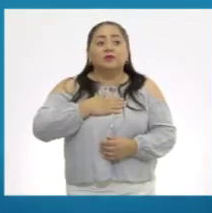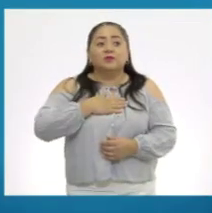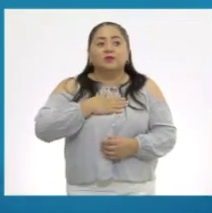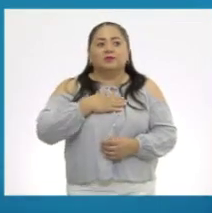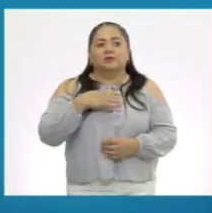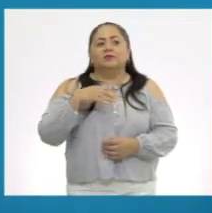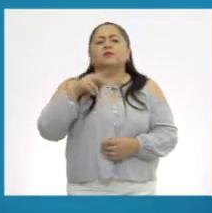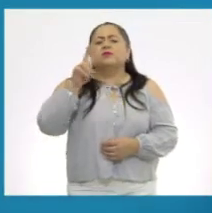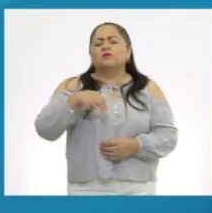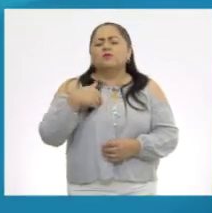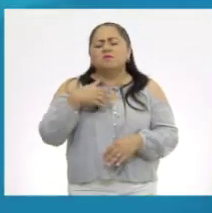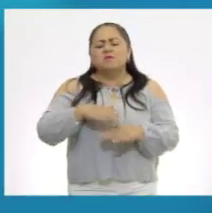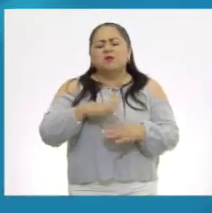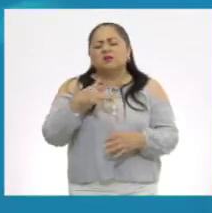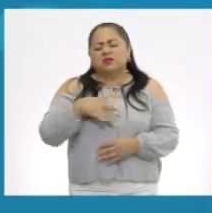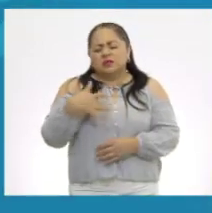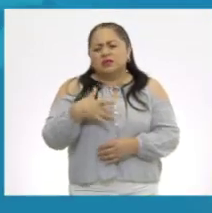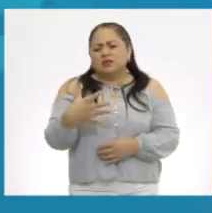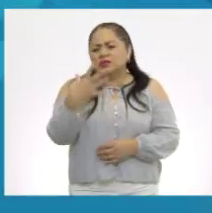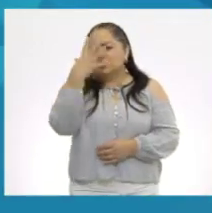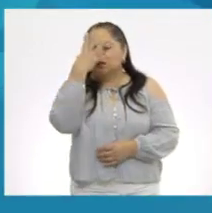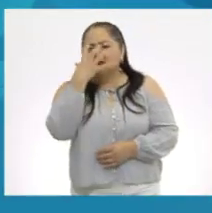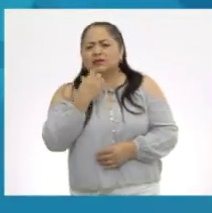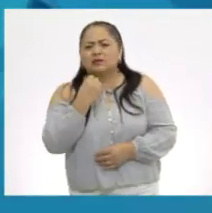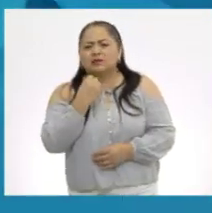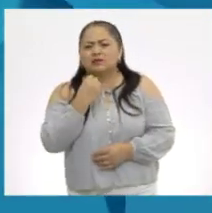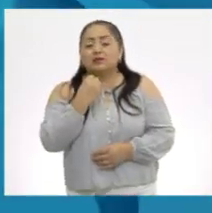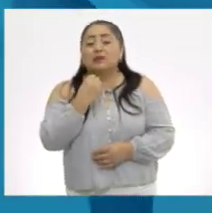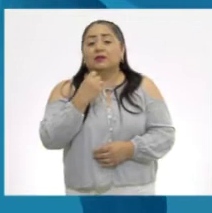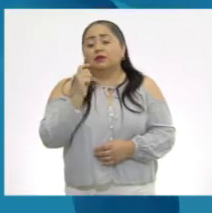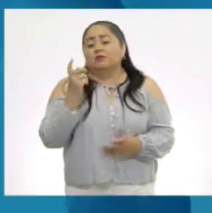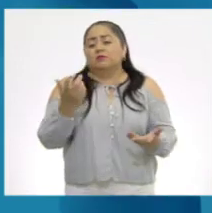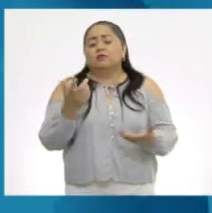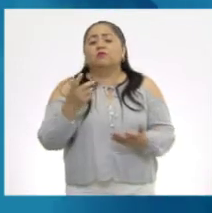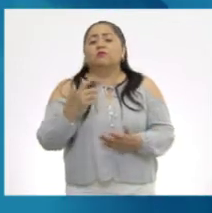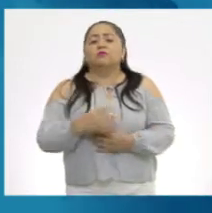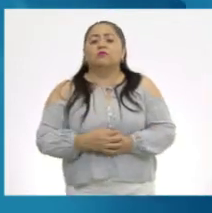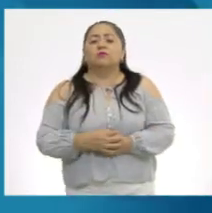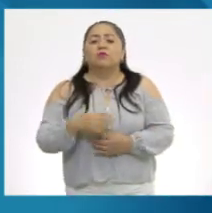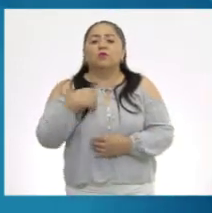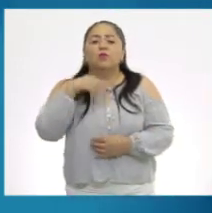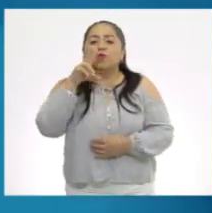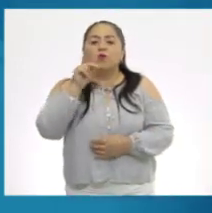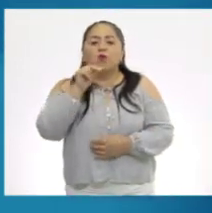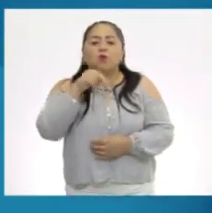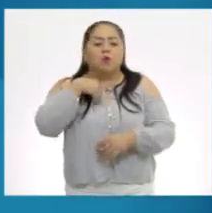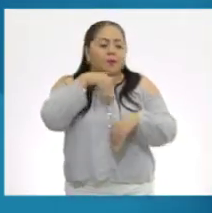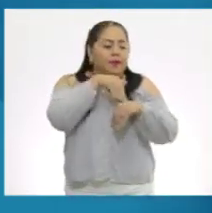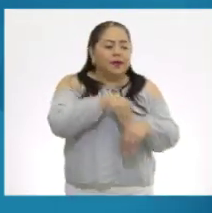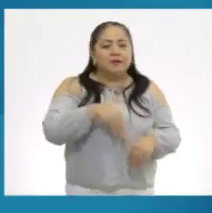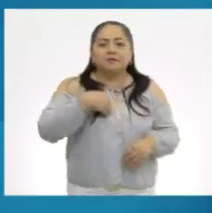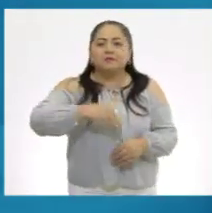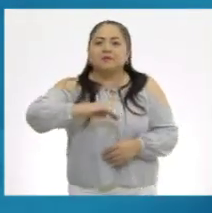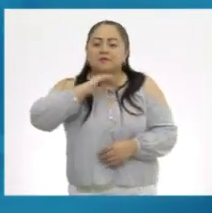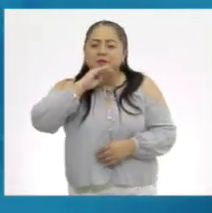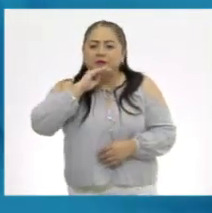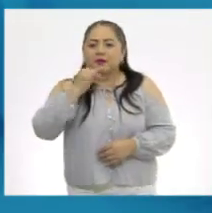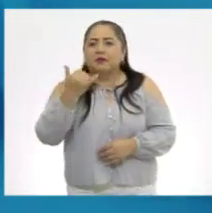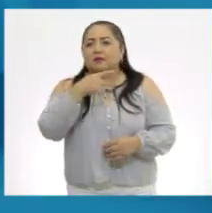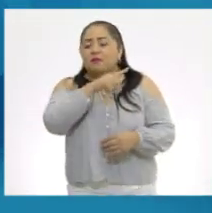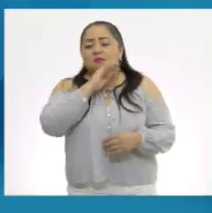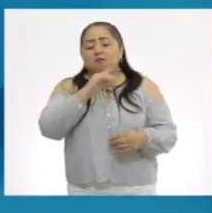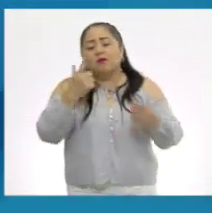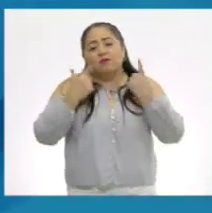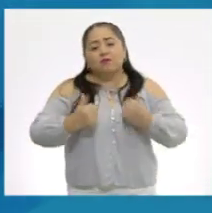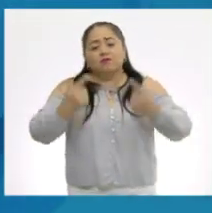Mexi y lo que me hace sentir triste es que no obedezca a mi mamá y que llore.